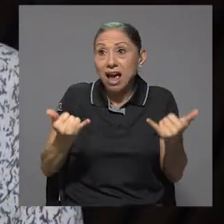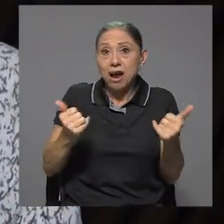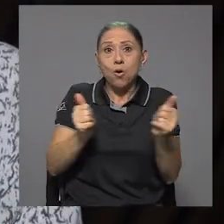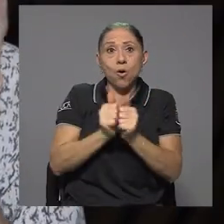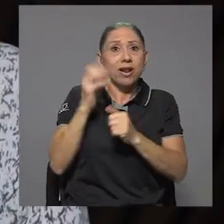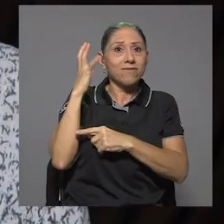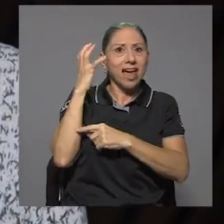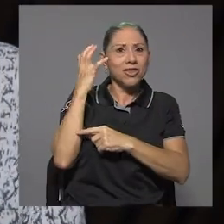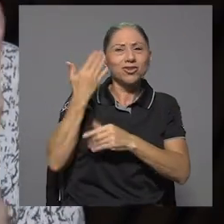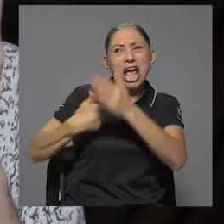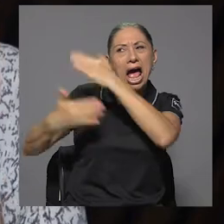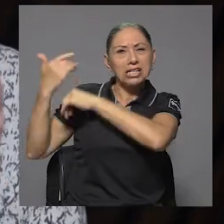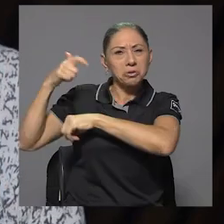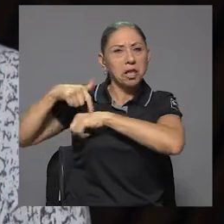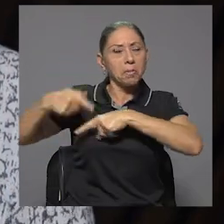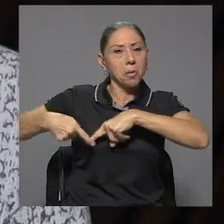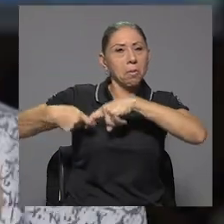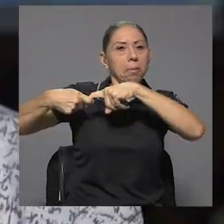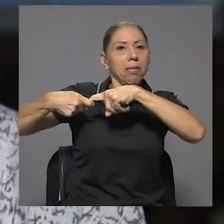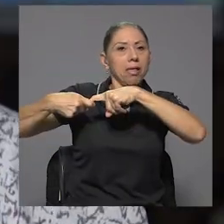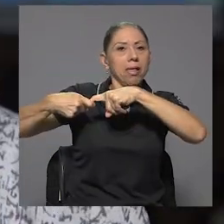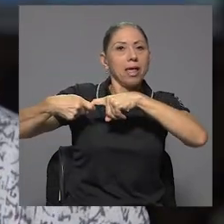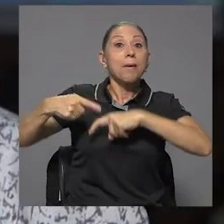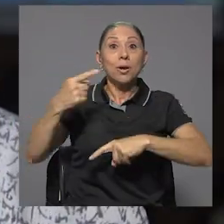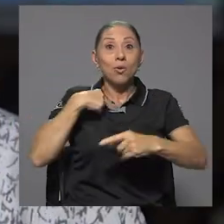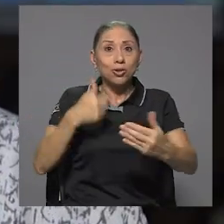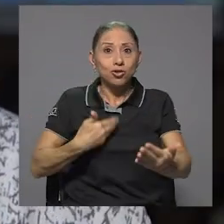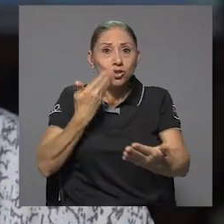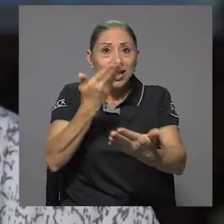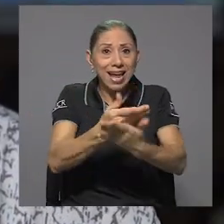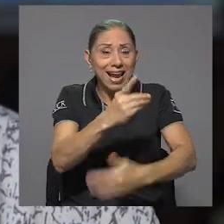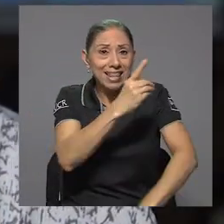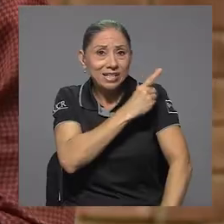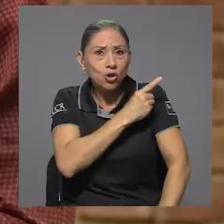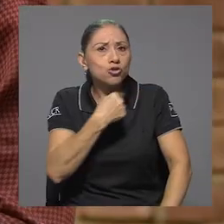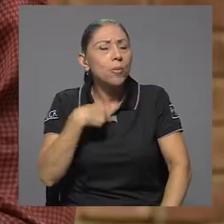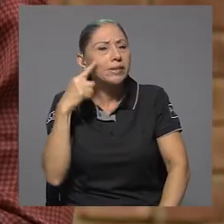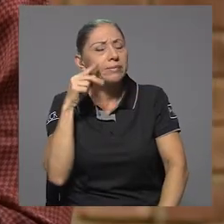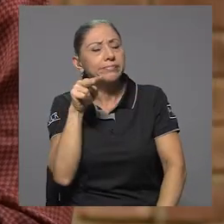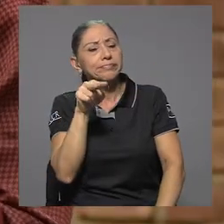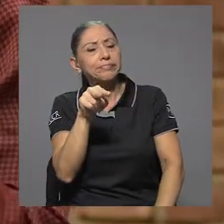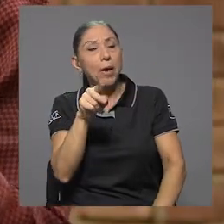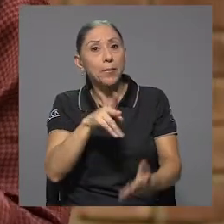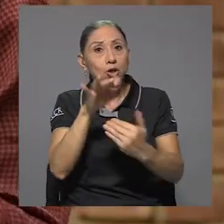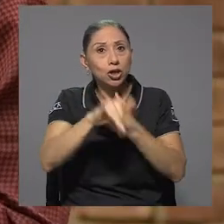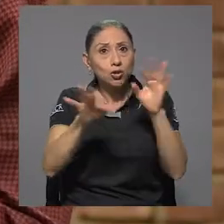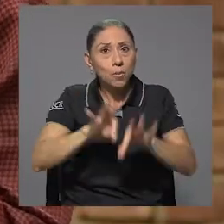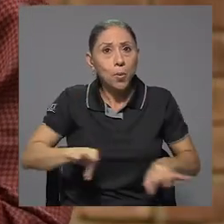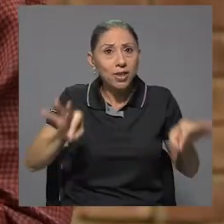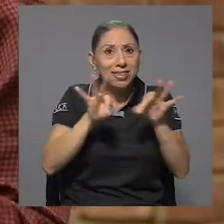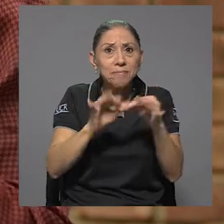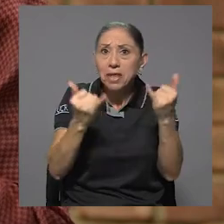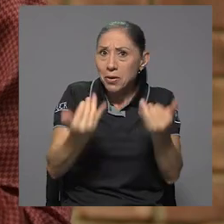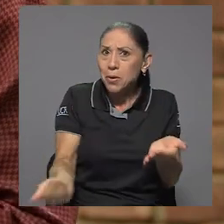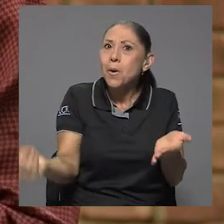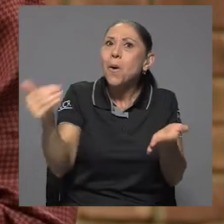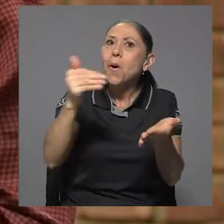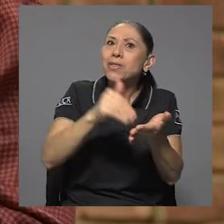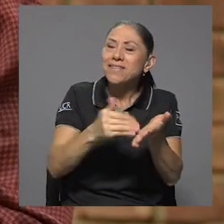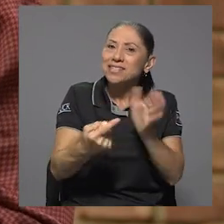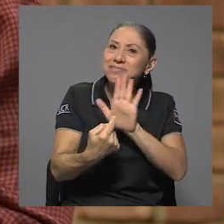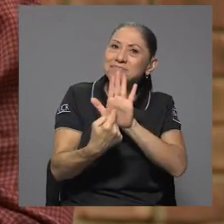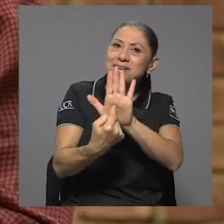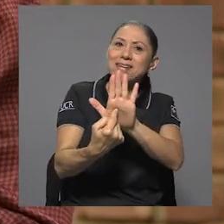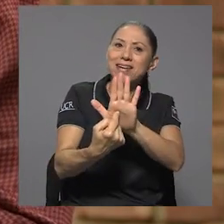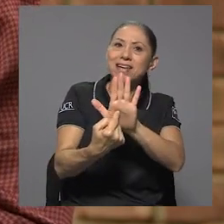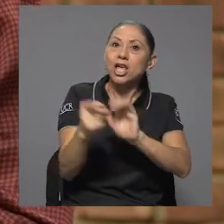estuvo como en pausa un tiempo, pero bueno, cuando yo llegué a la dirección, yo asumí que era un proyecto importante, lo relanzamos, y no solamente lo tenemos